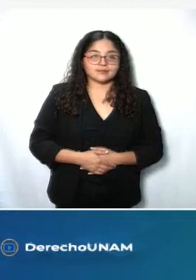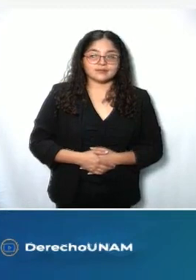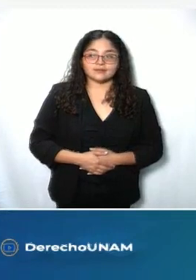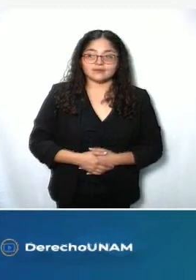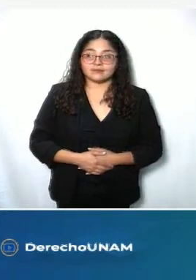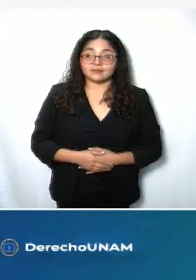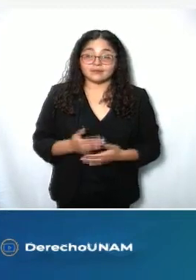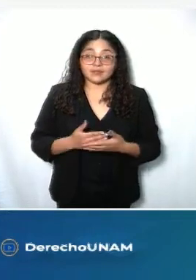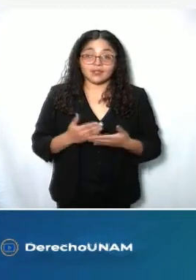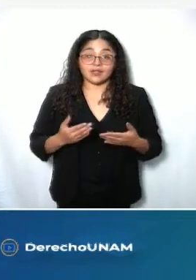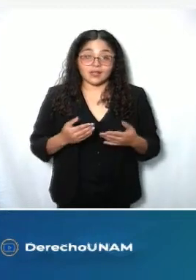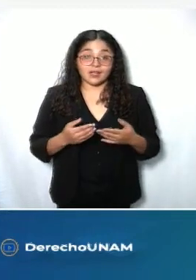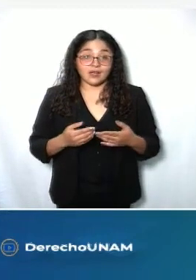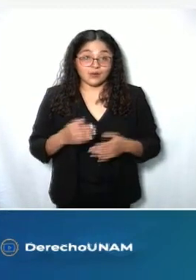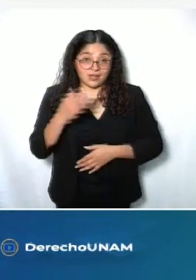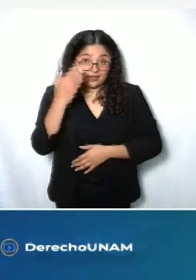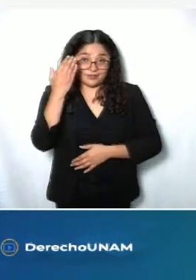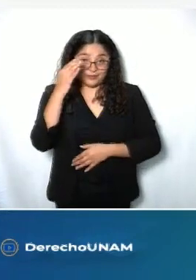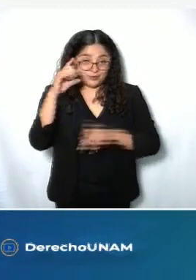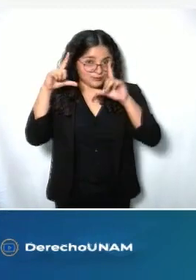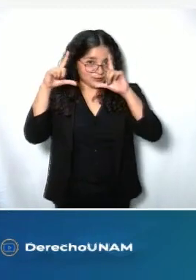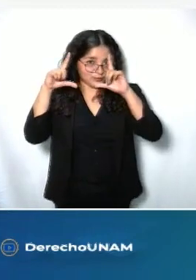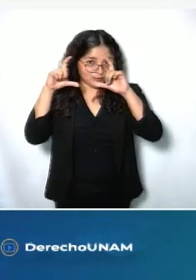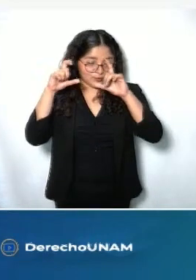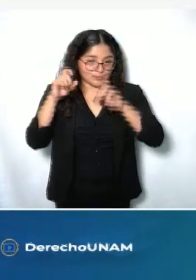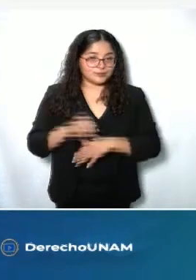Se llevará a cabo la foto oficial.